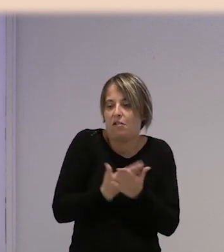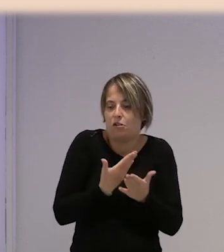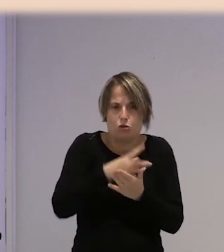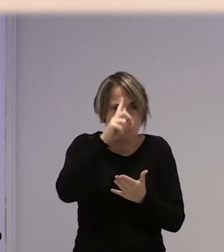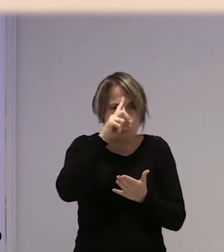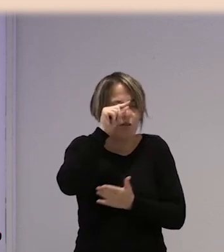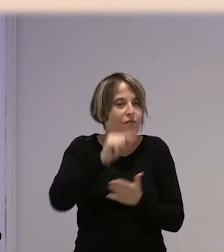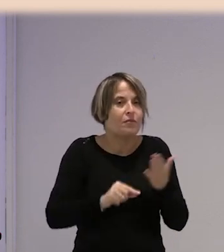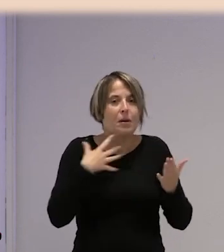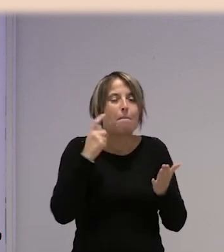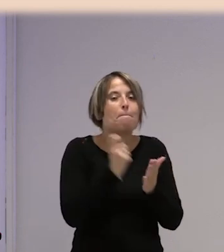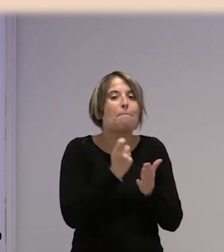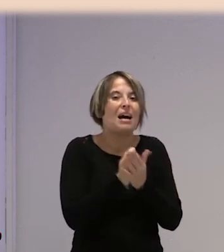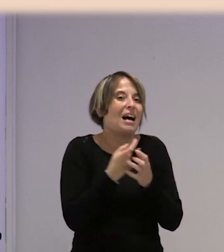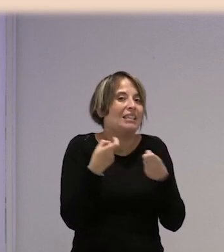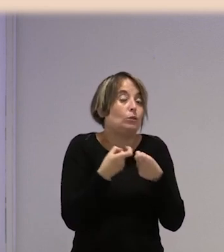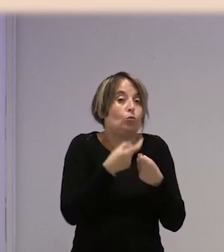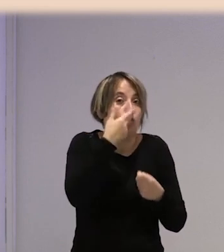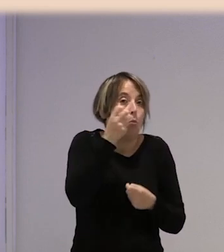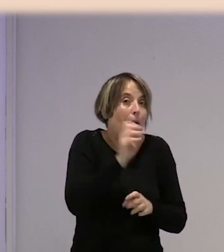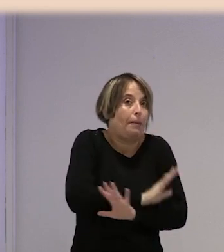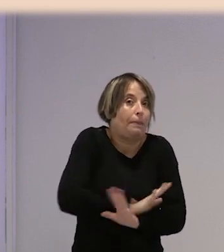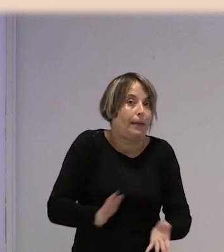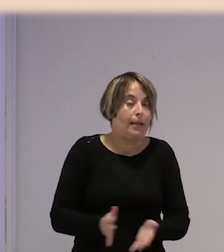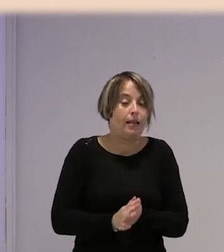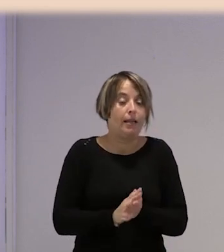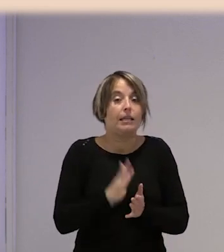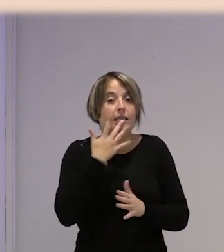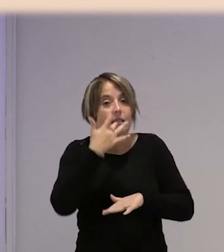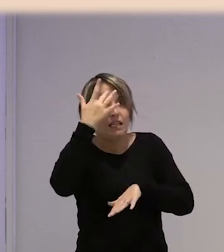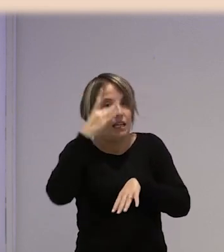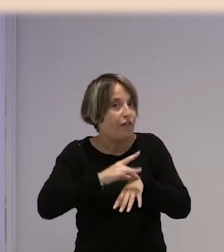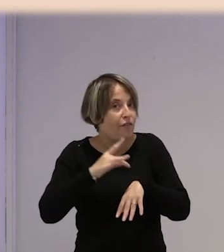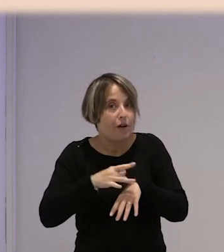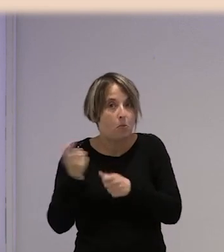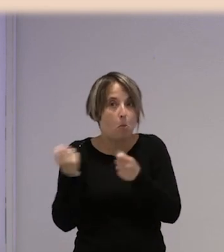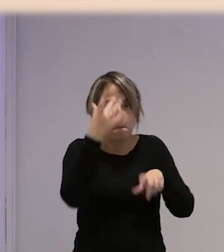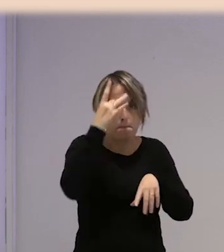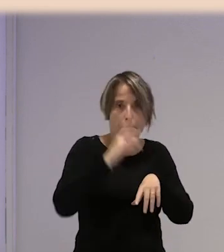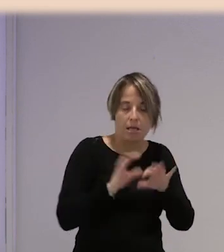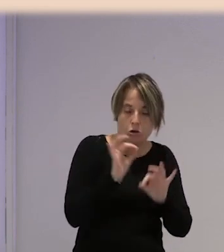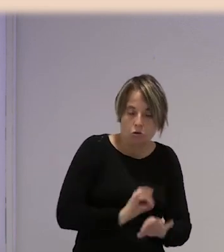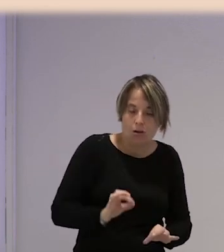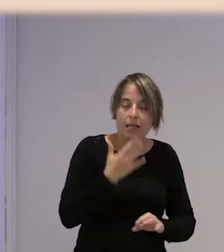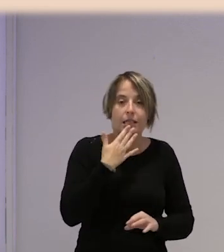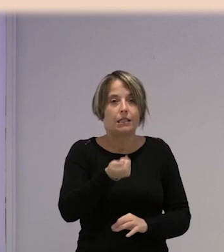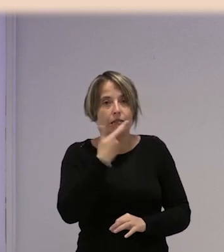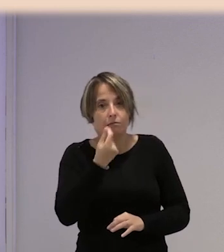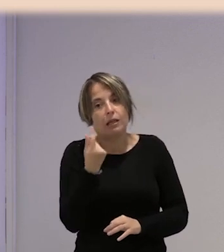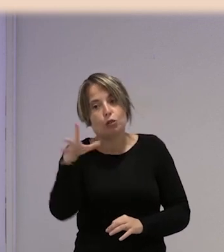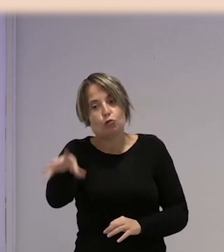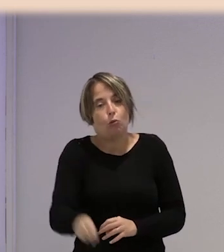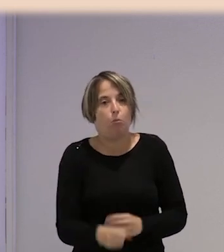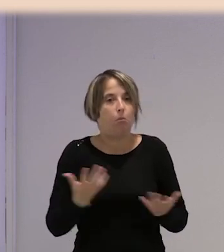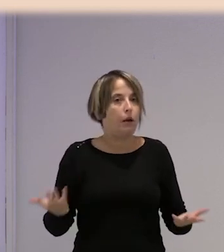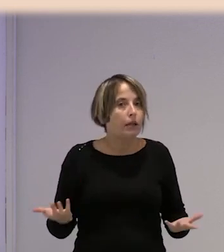están firmando y ahora están pagando un seguro que no les sirve de nada porque cuando se enferman no la llevan al médico, cuando necesitan su medicamento, lo tienen que comprar,